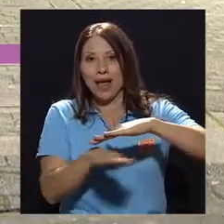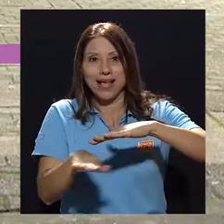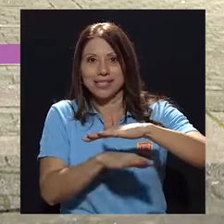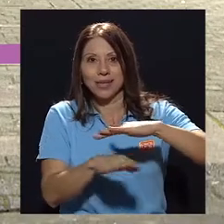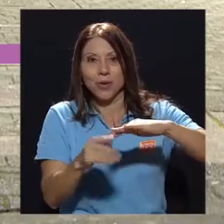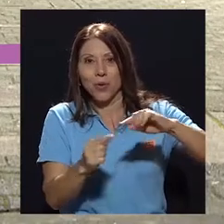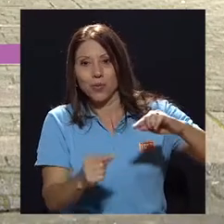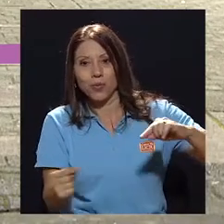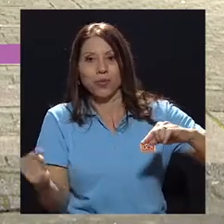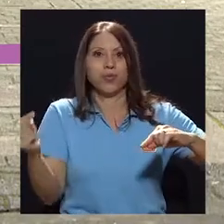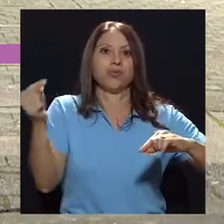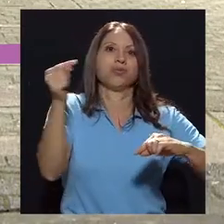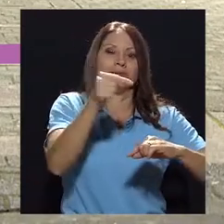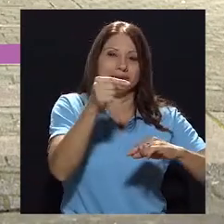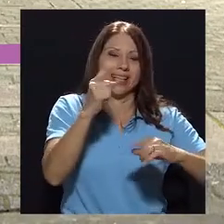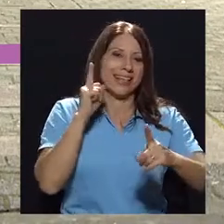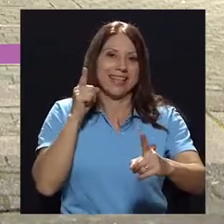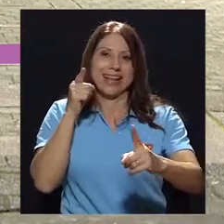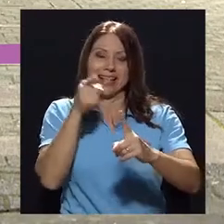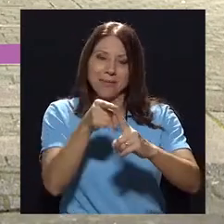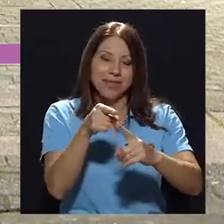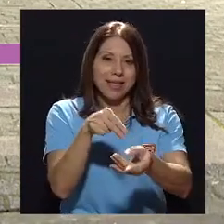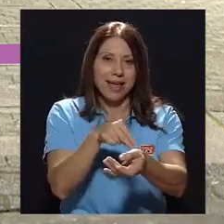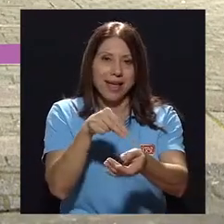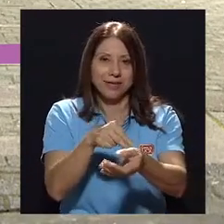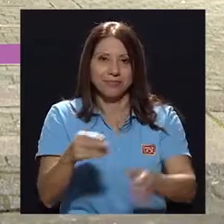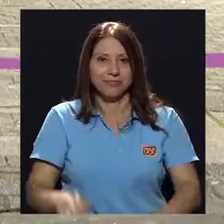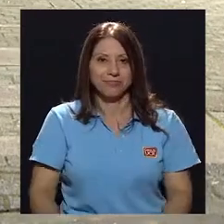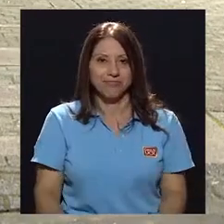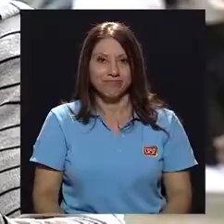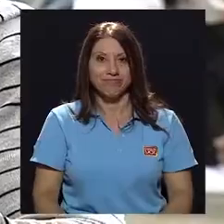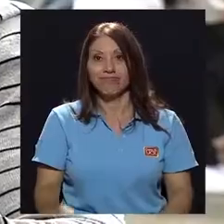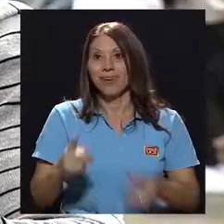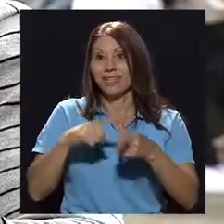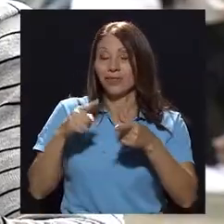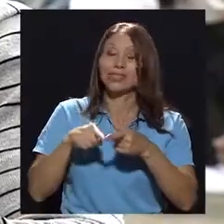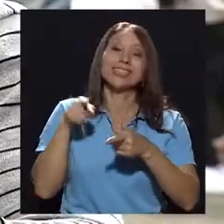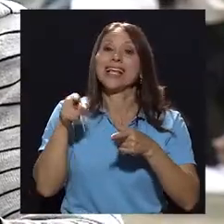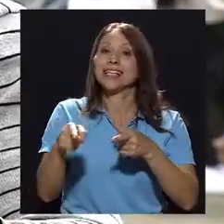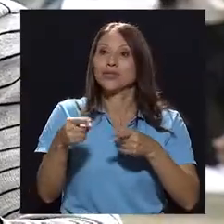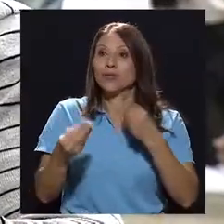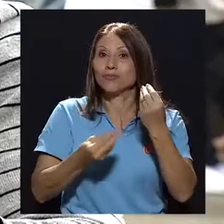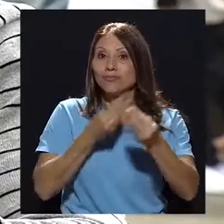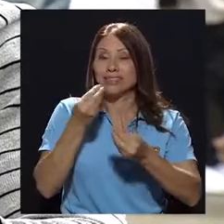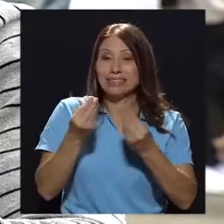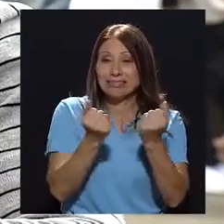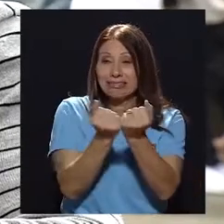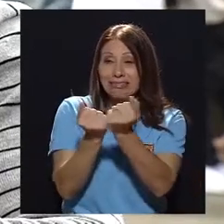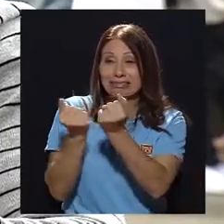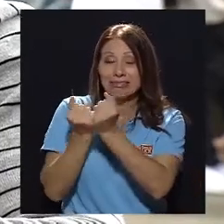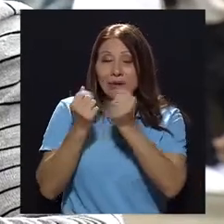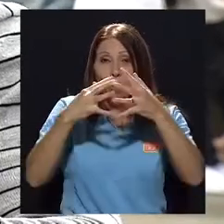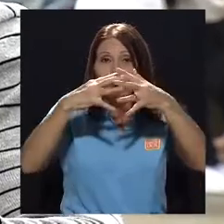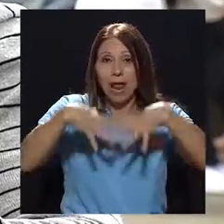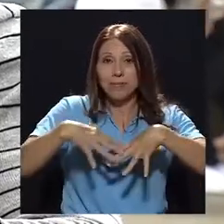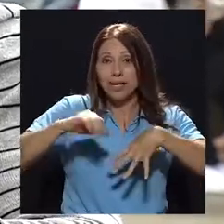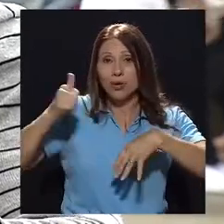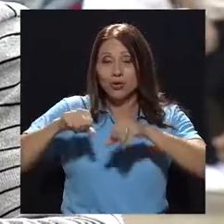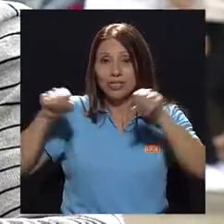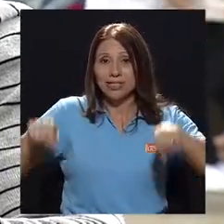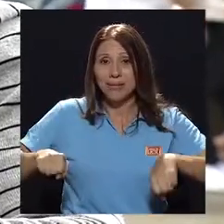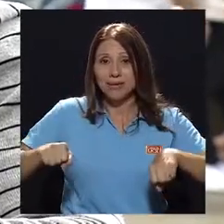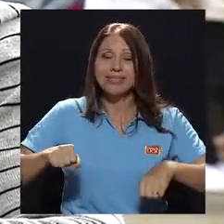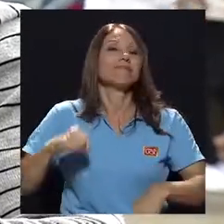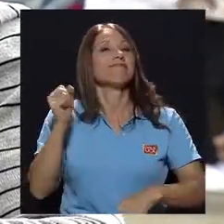que un primer nivel no les da respuesta y llegan directamente al San Juan eso colapsa, eso llega a colapsar los otros sistemas.